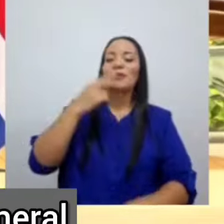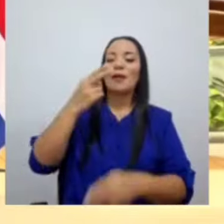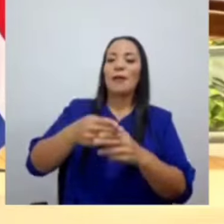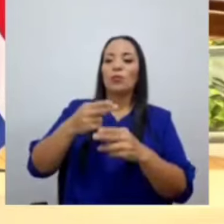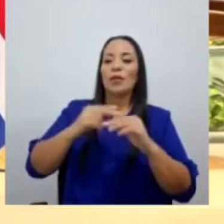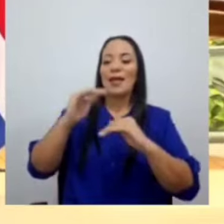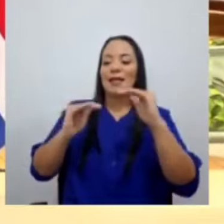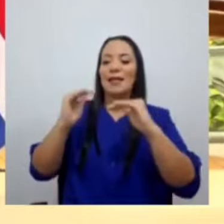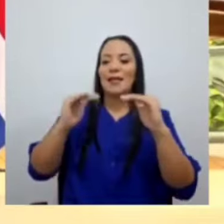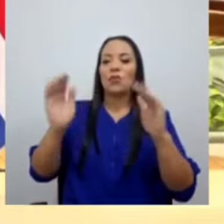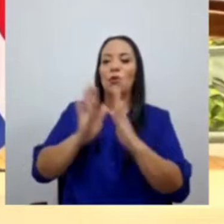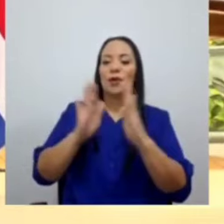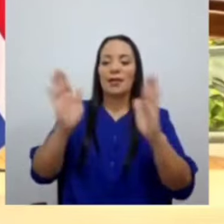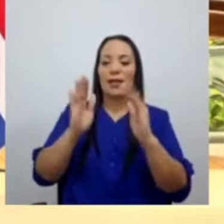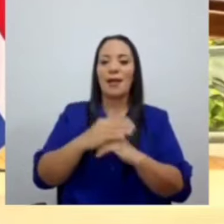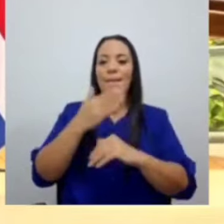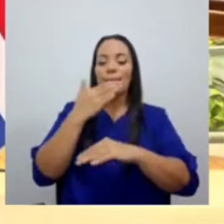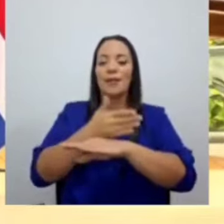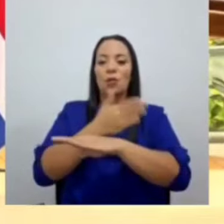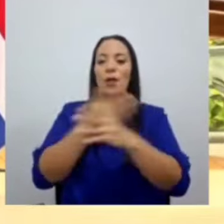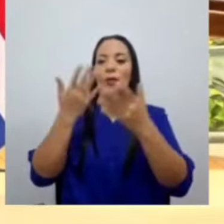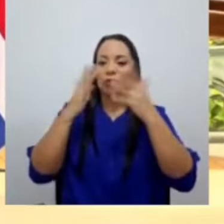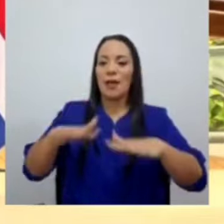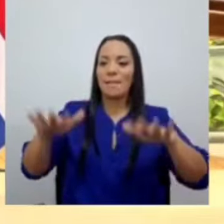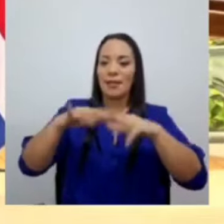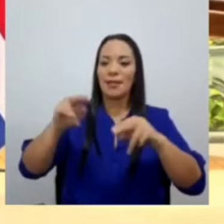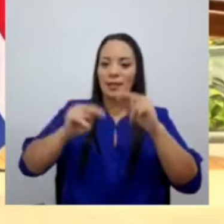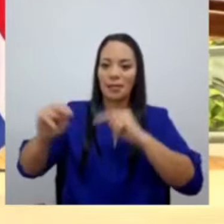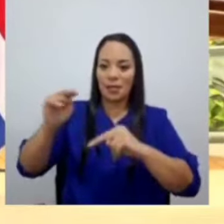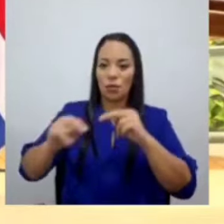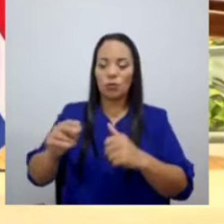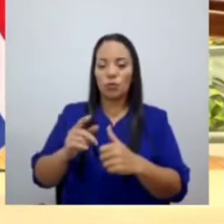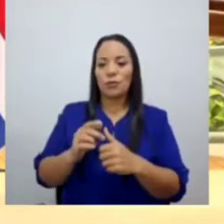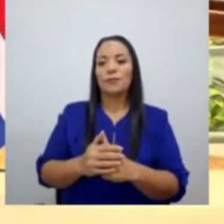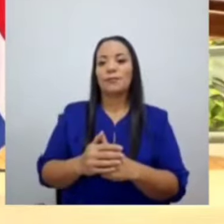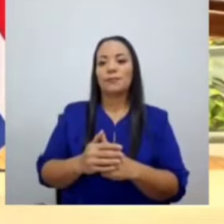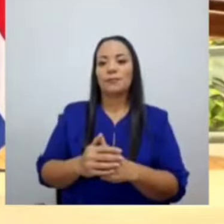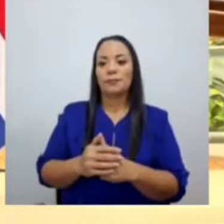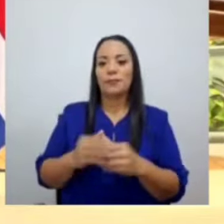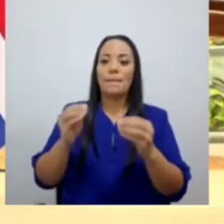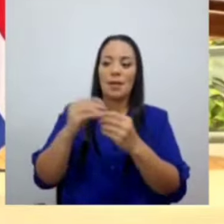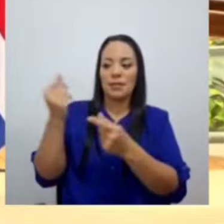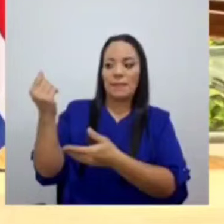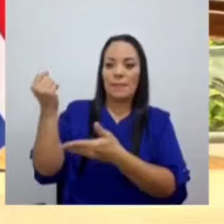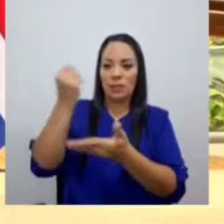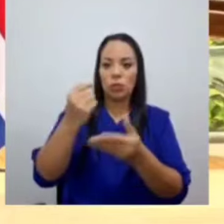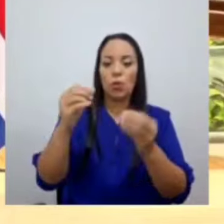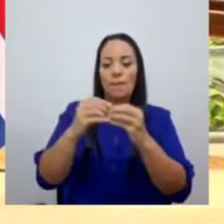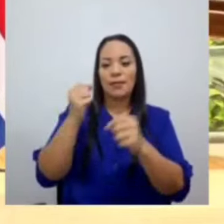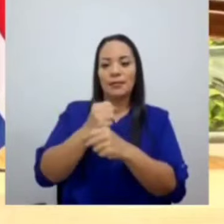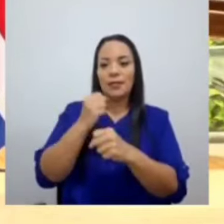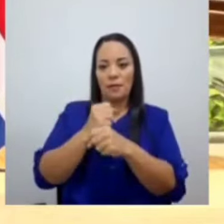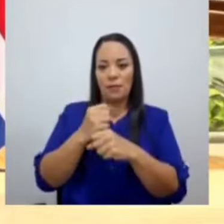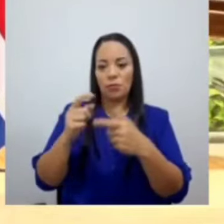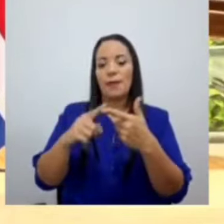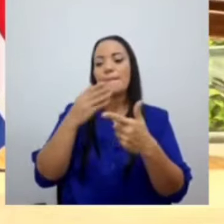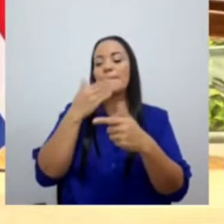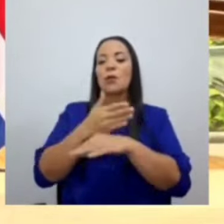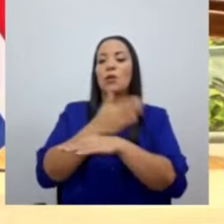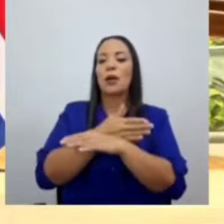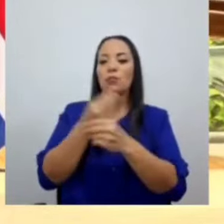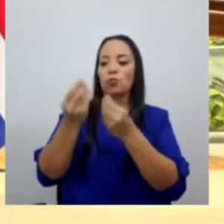general. Mejoramos el ambiente de negocios, pum, más inversión, más trabajos. Mejoramos las